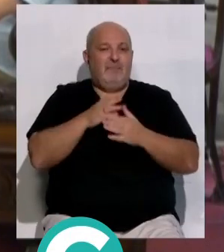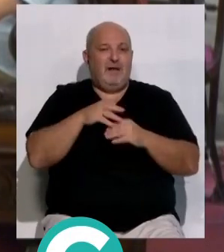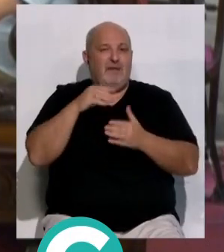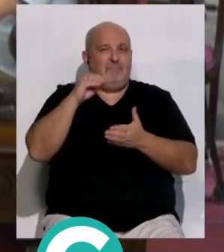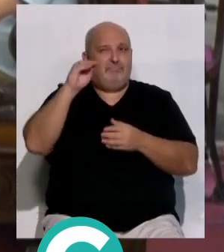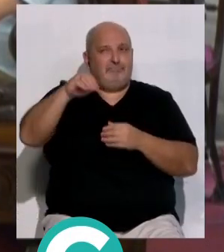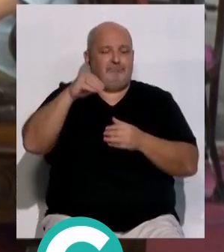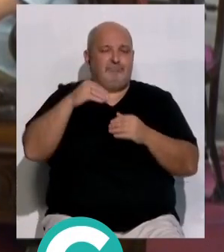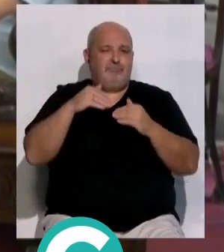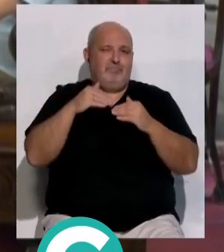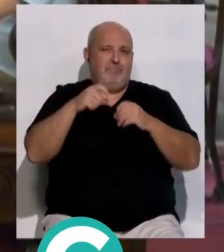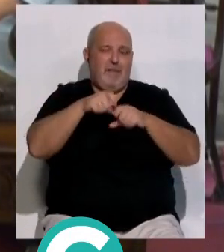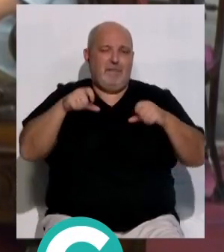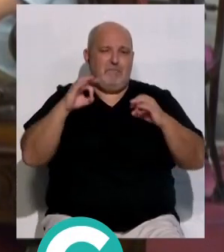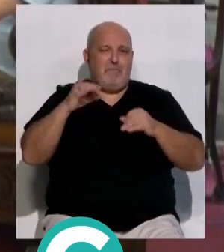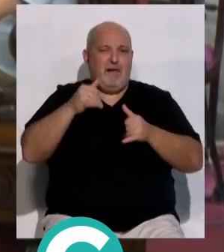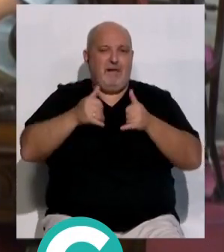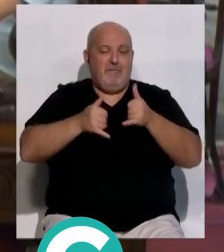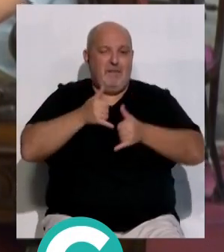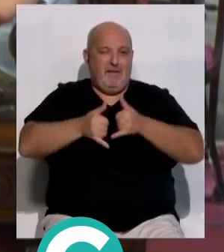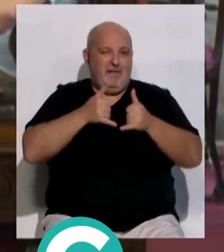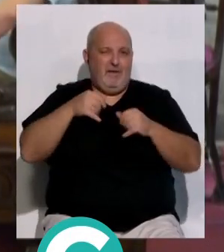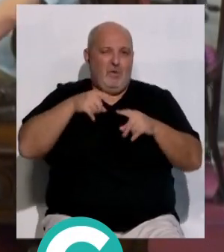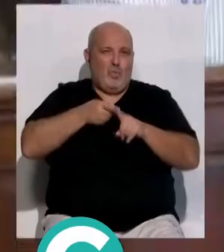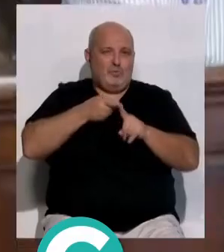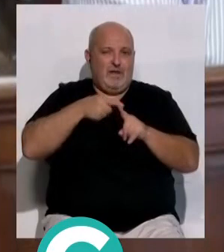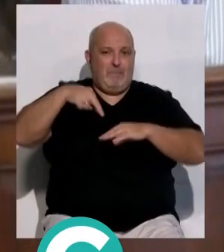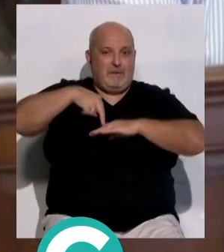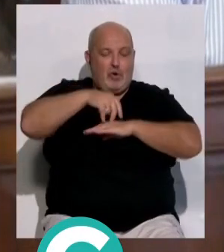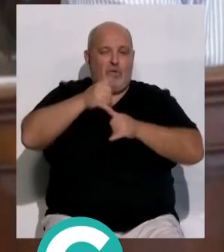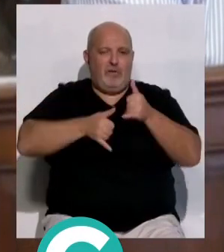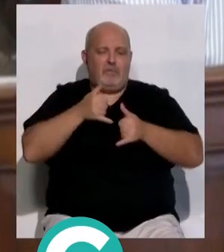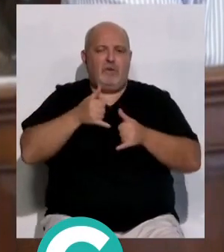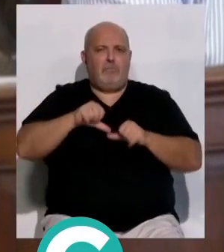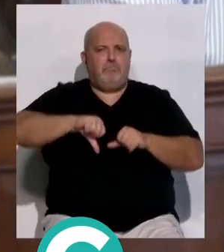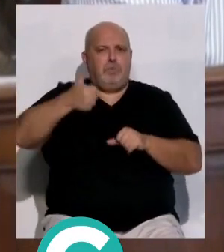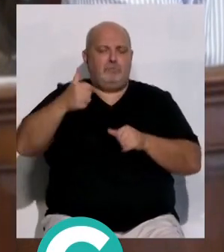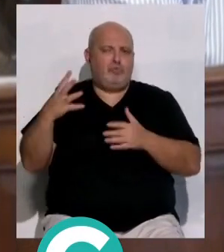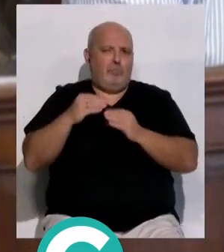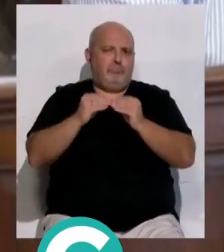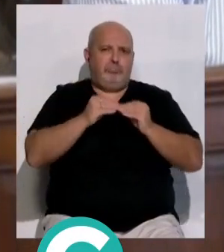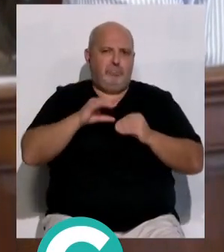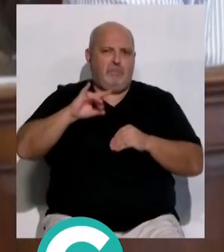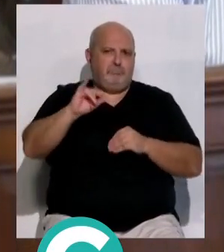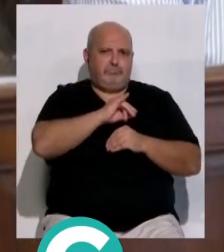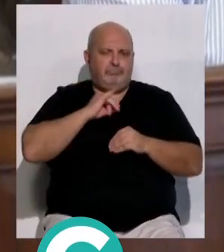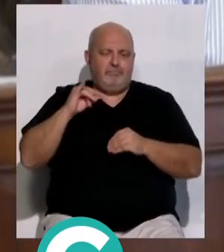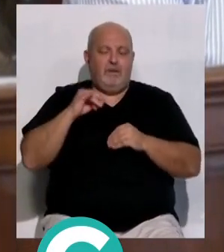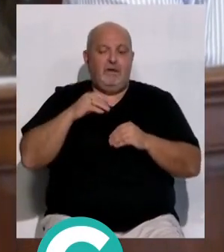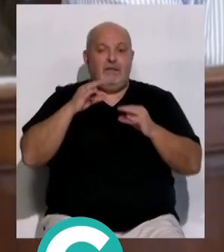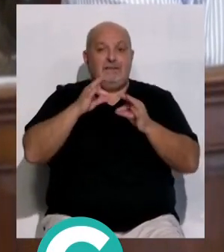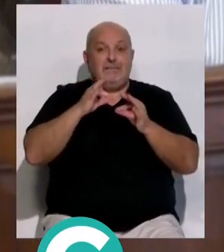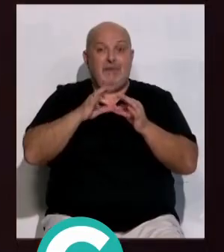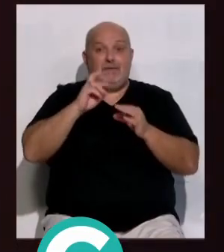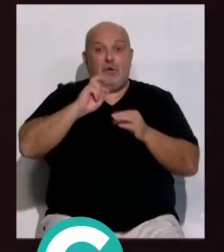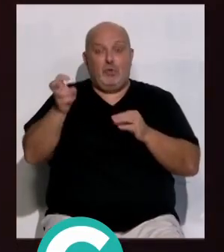reclamar la plataforma voladiza en el Puente Carranza para el tránsito ciclopeatonal ha salido adelante por unanimidad. El pleno de septiembre ha